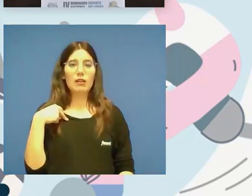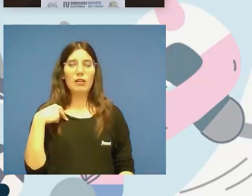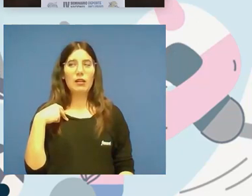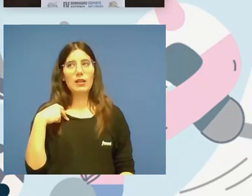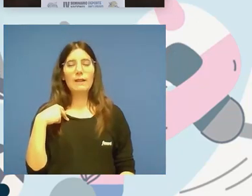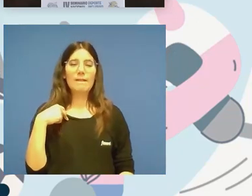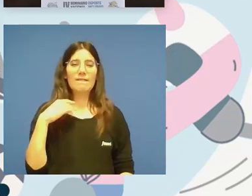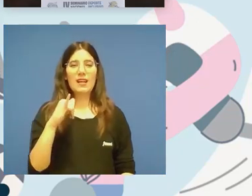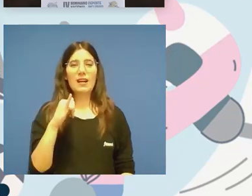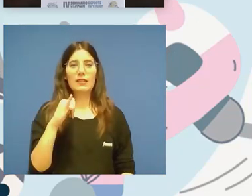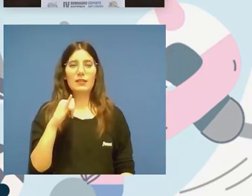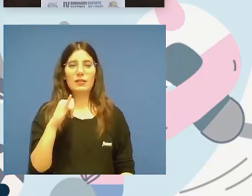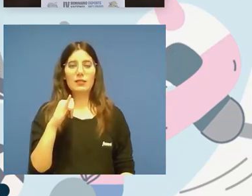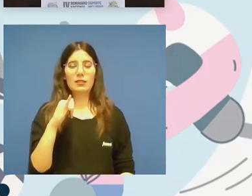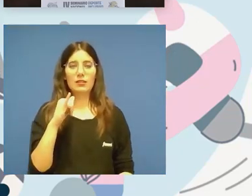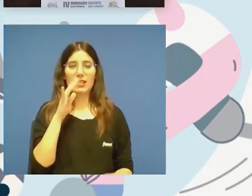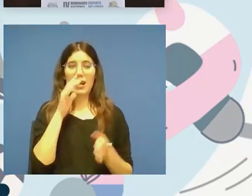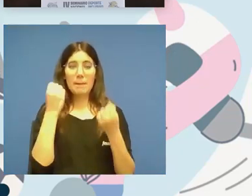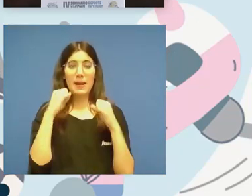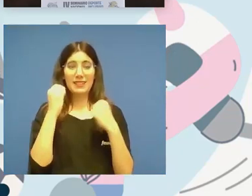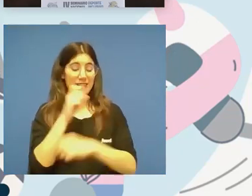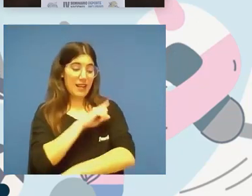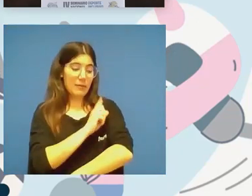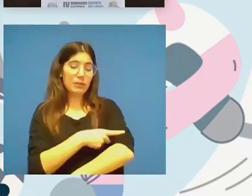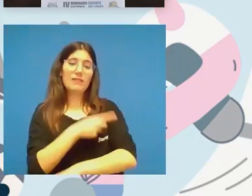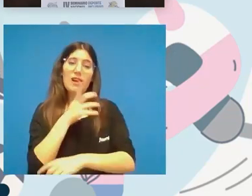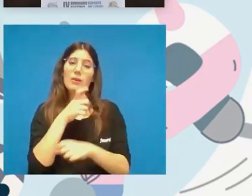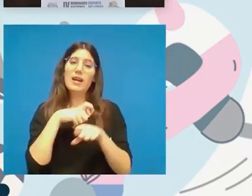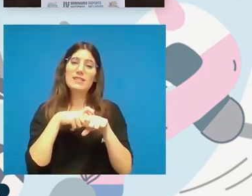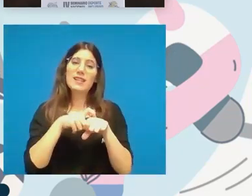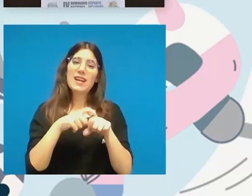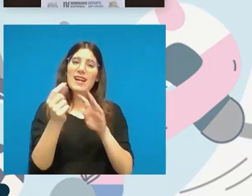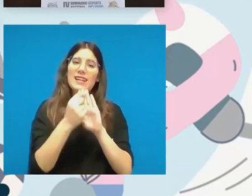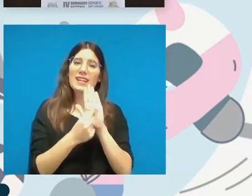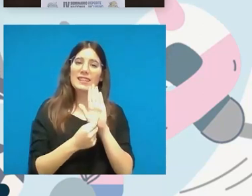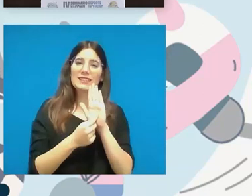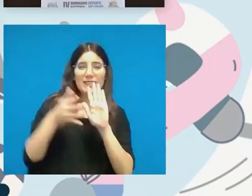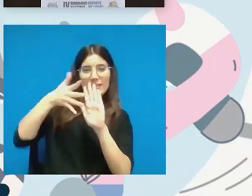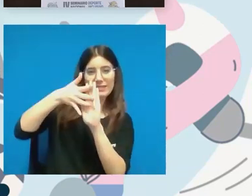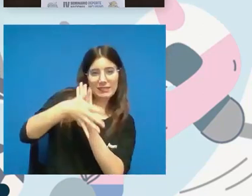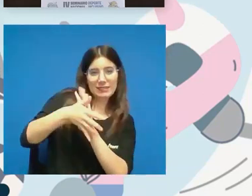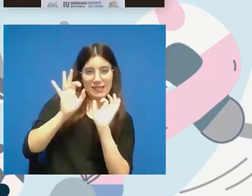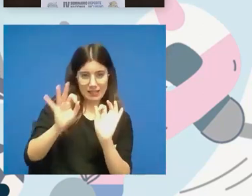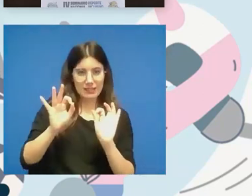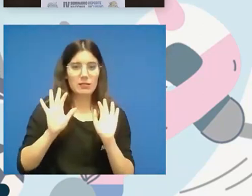unas características o la práctica deportiva tiene unas características que las que la define es decir